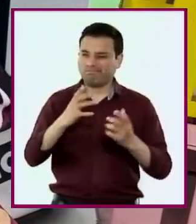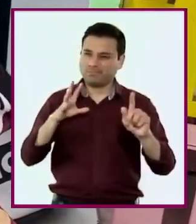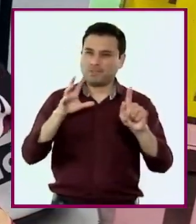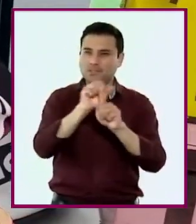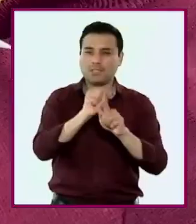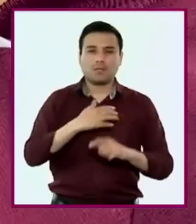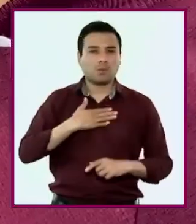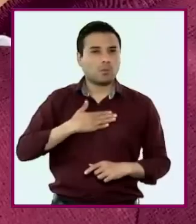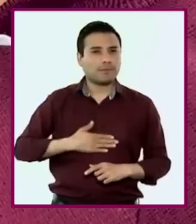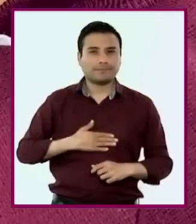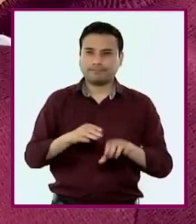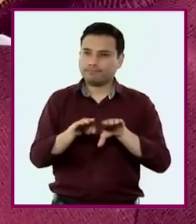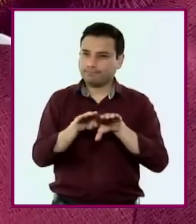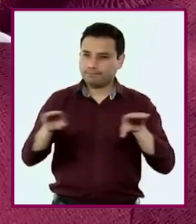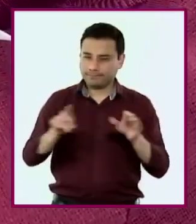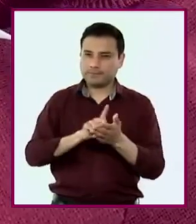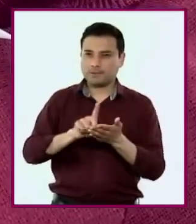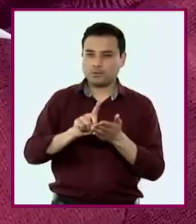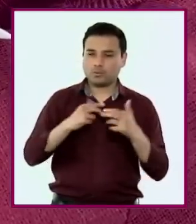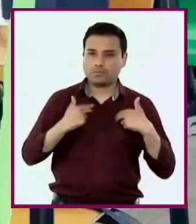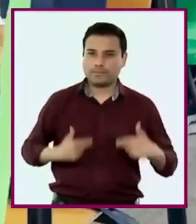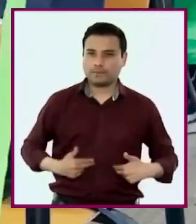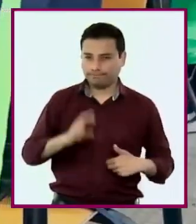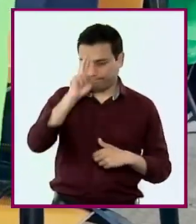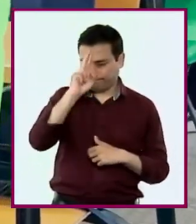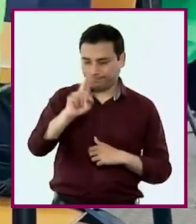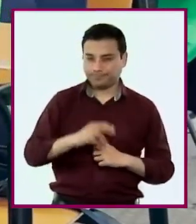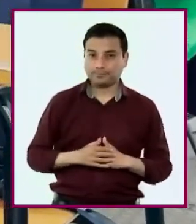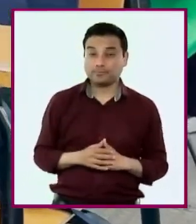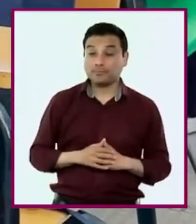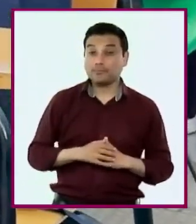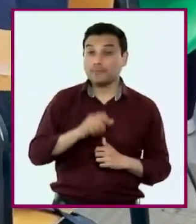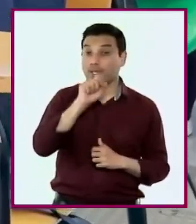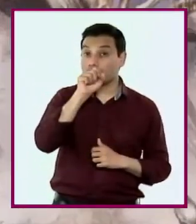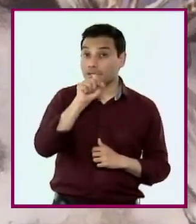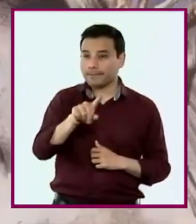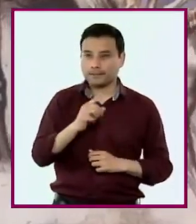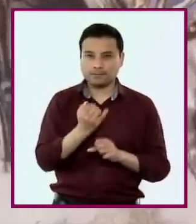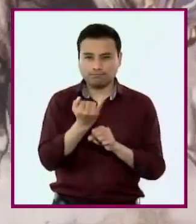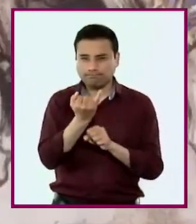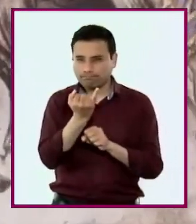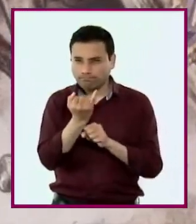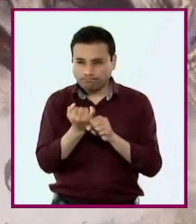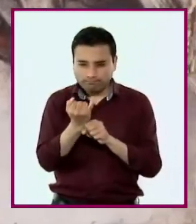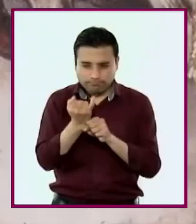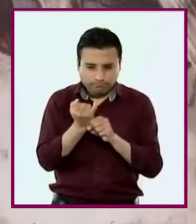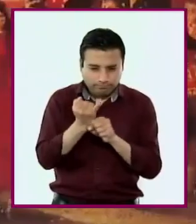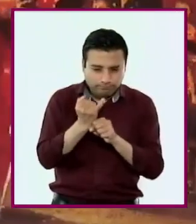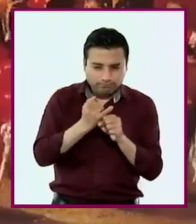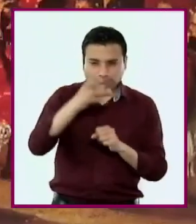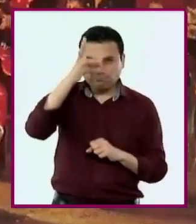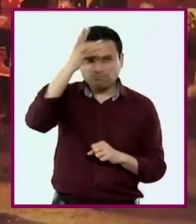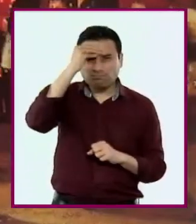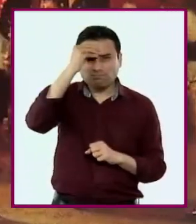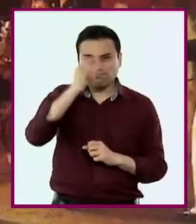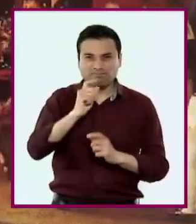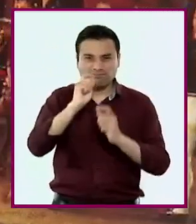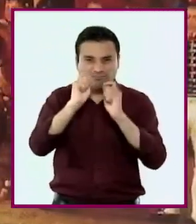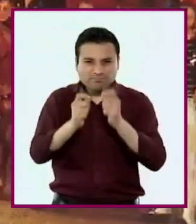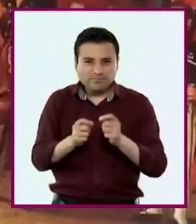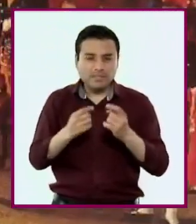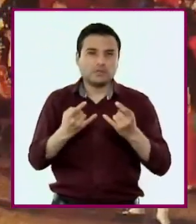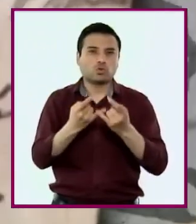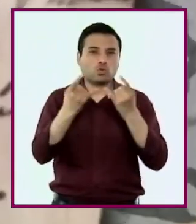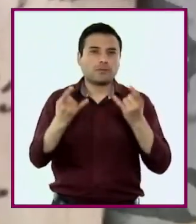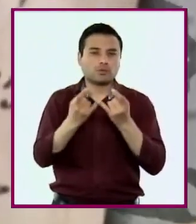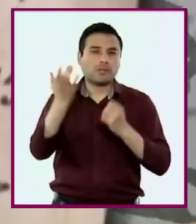la justicia y el reconocimiento de los derechos humanos. Indagarán y analizarán la participación de actores